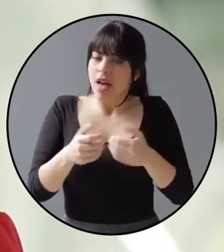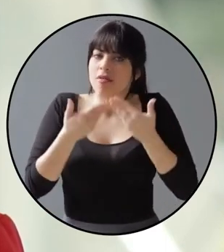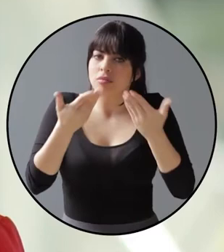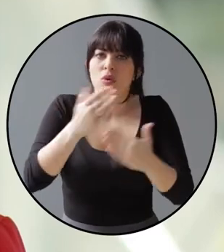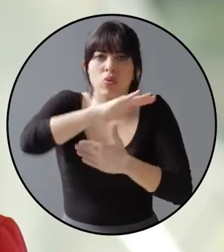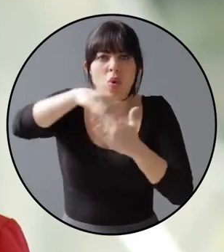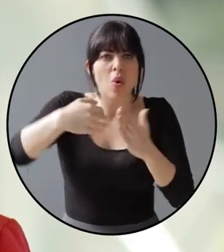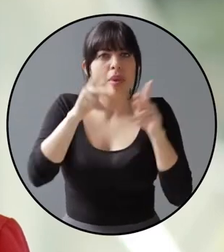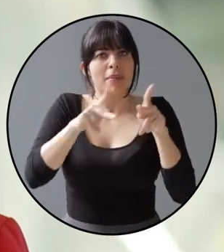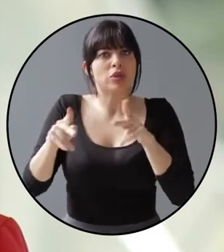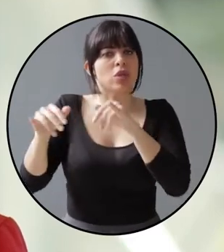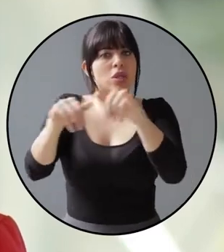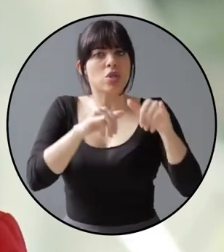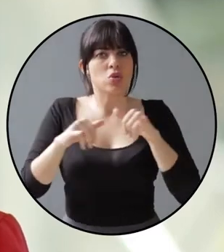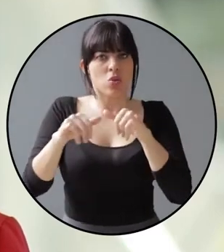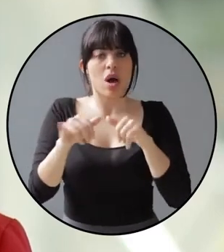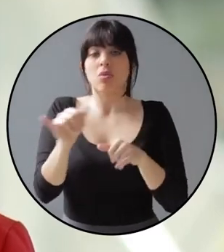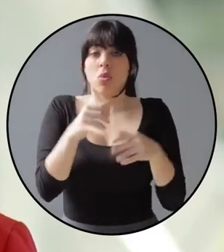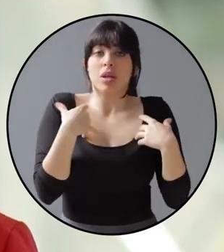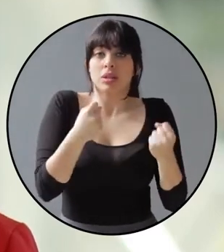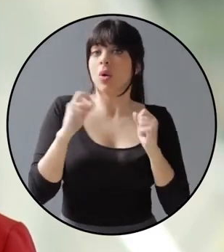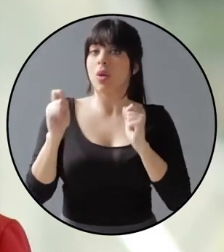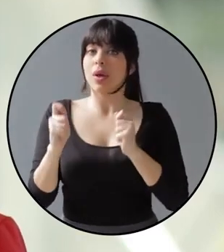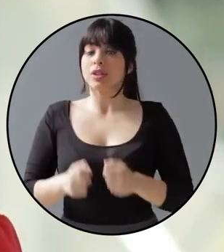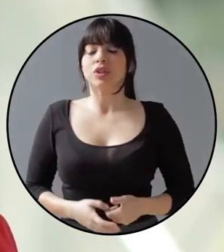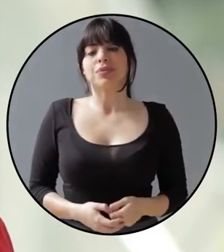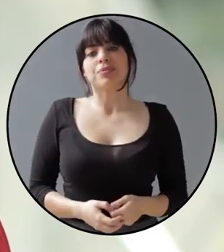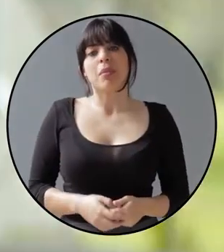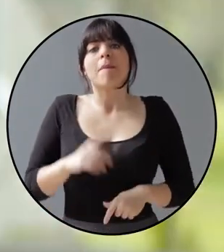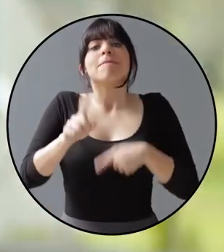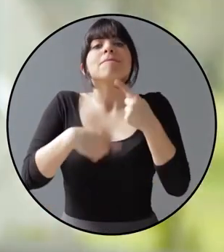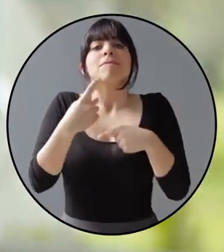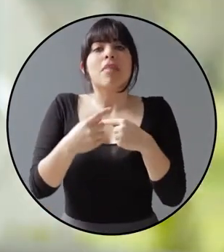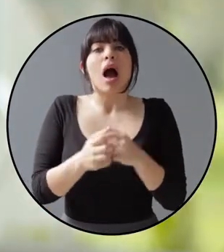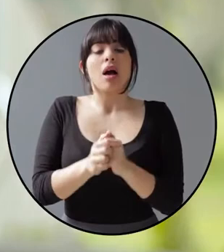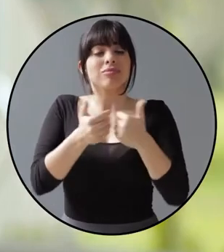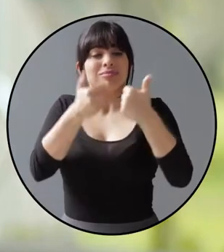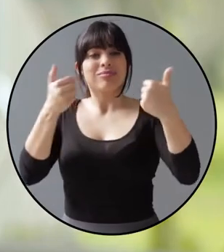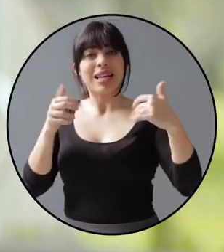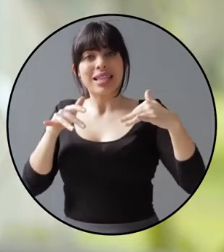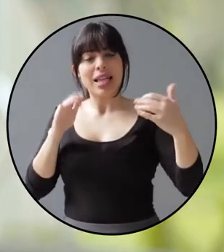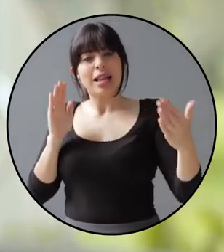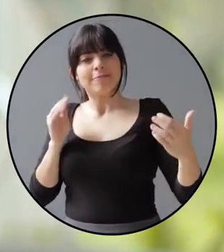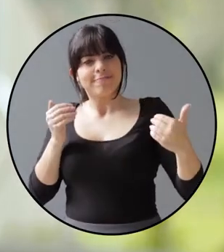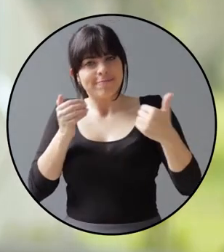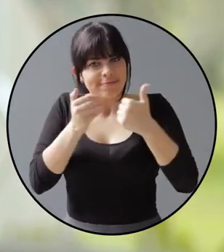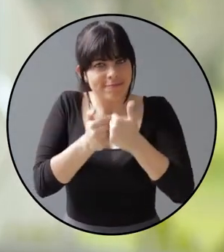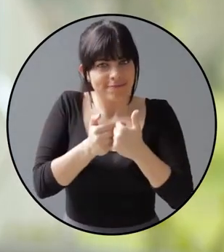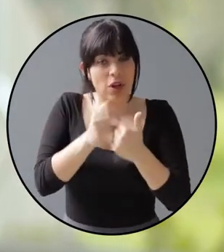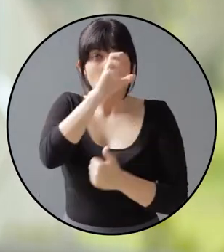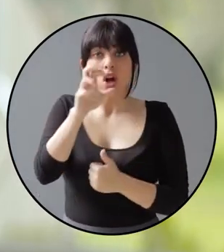llegar a todas las personas por igual, como la salud y la educación. Vamos a disminuir la brecha digital y